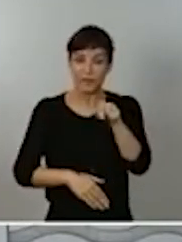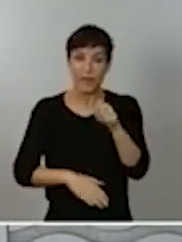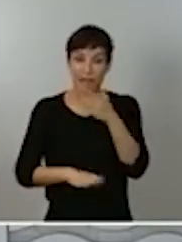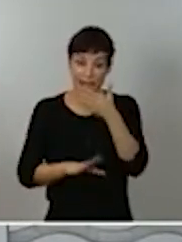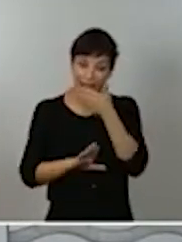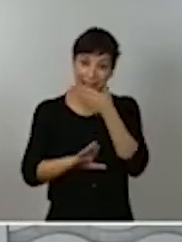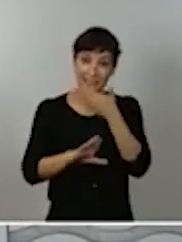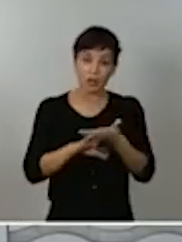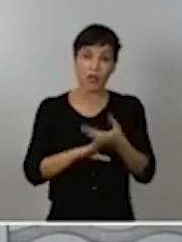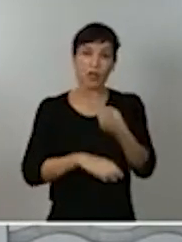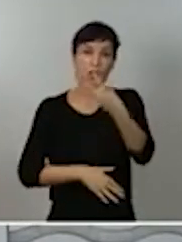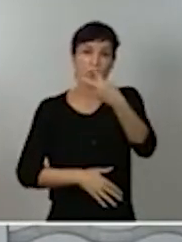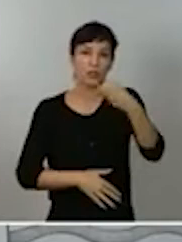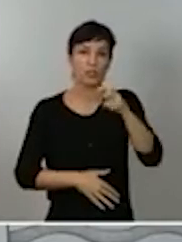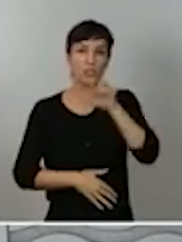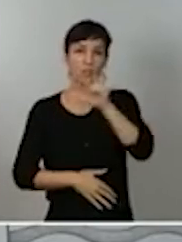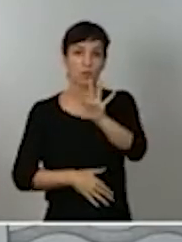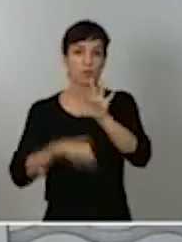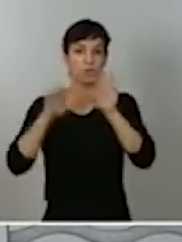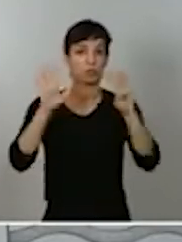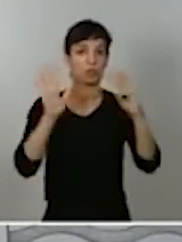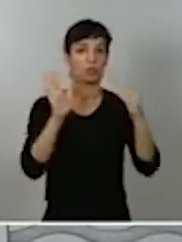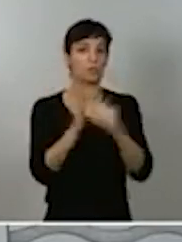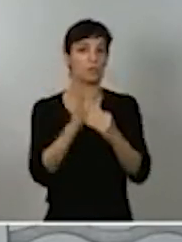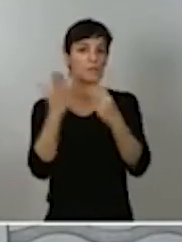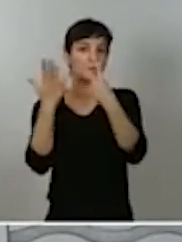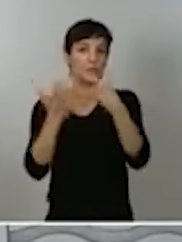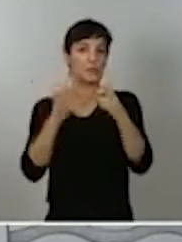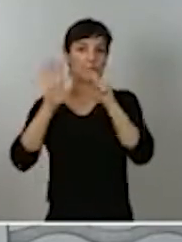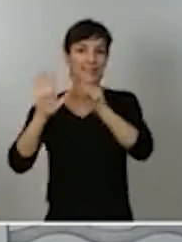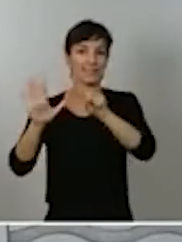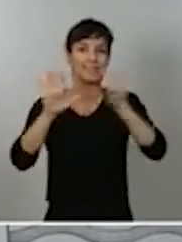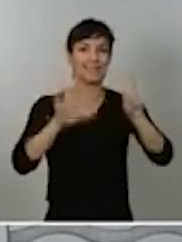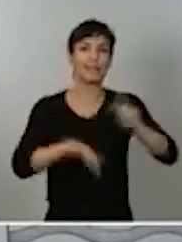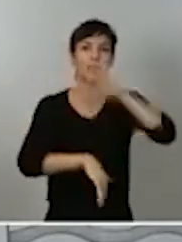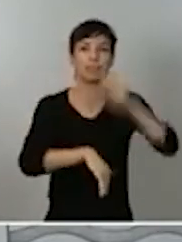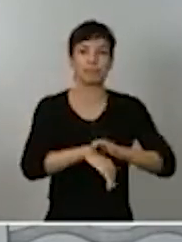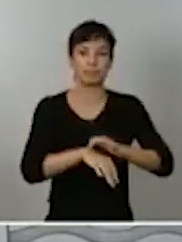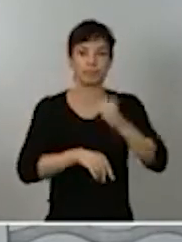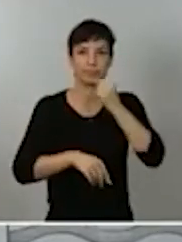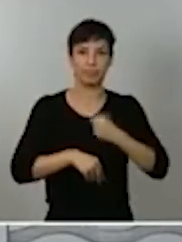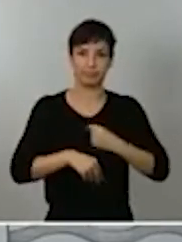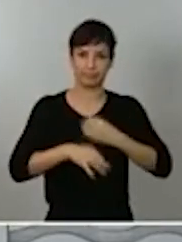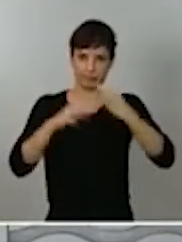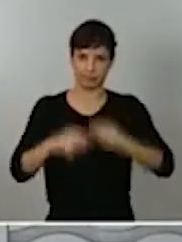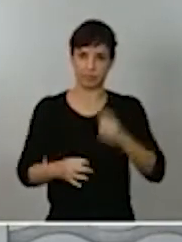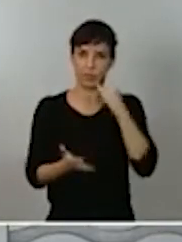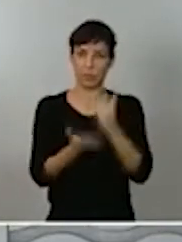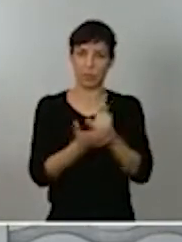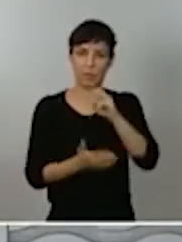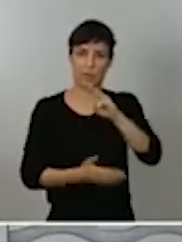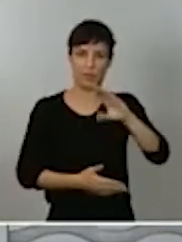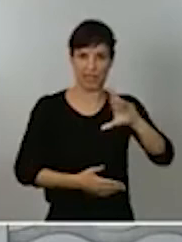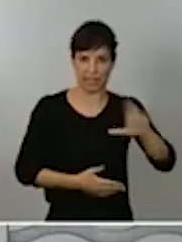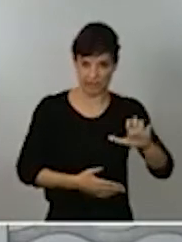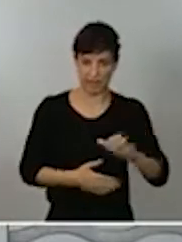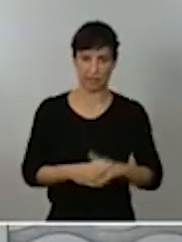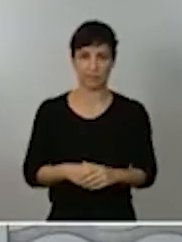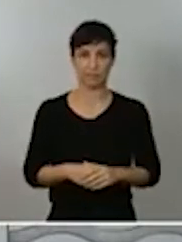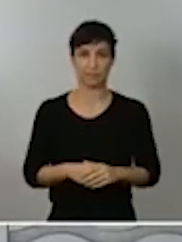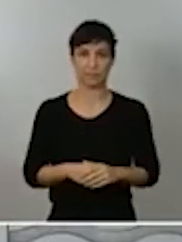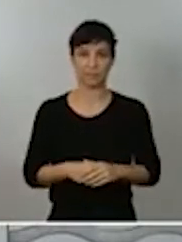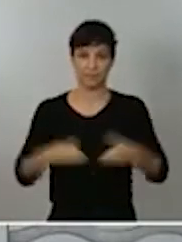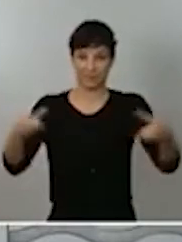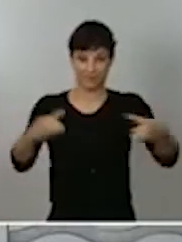258.767 personas contagiadas con confirmación por prueba PCR. Y el 70%